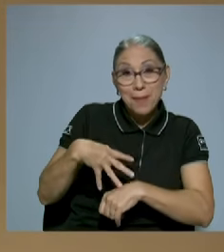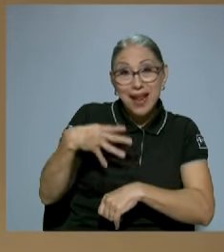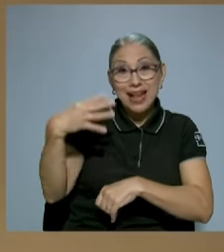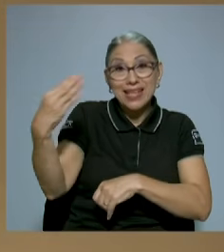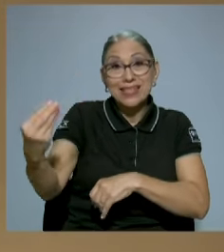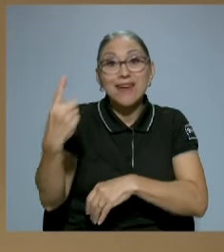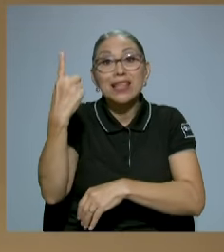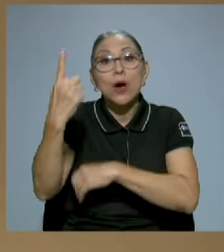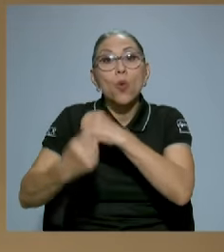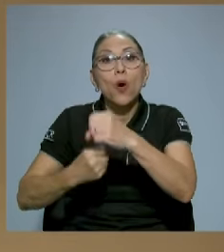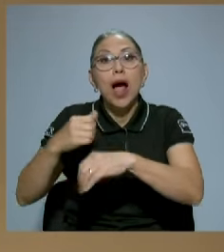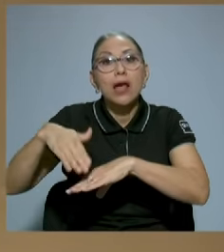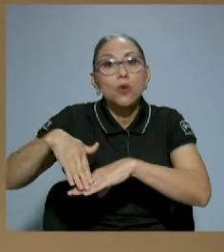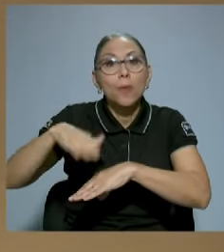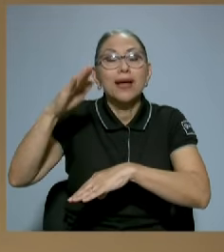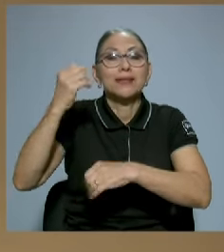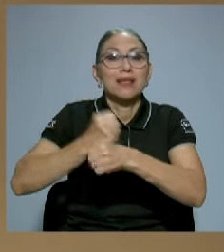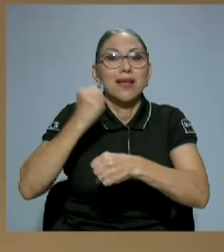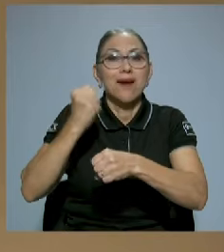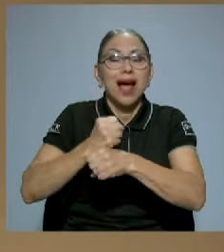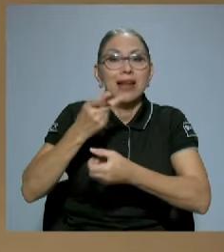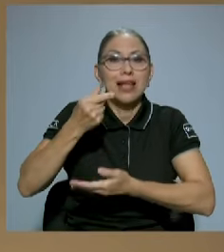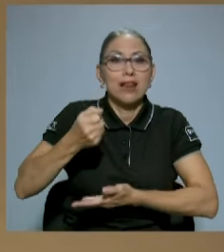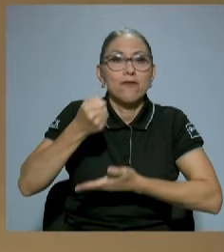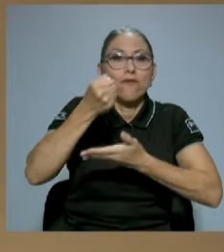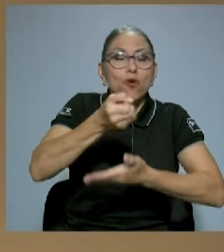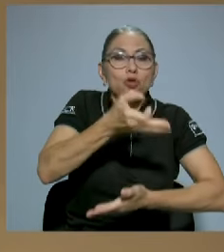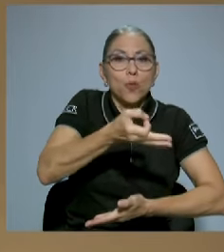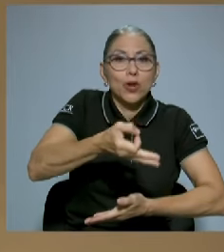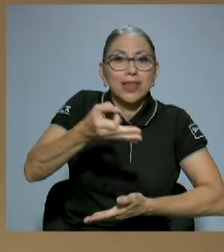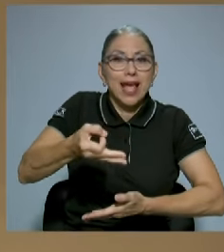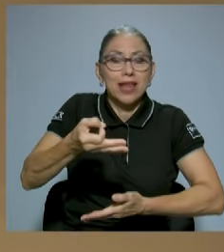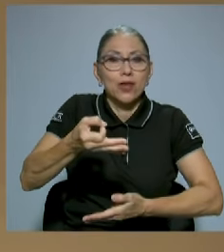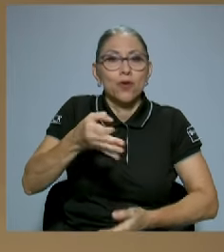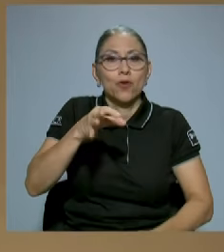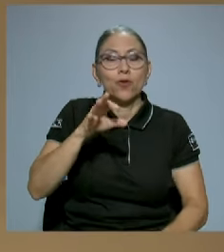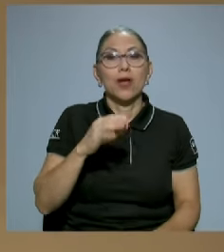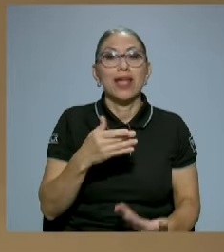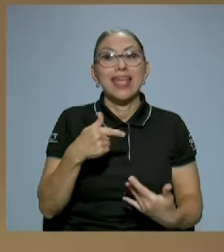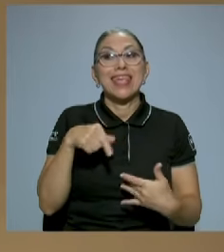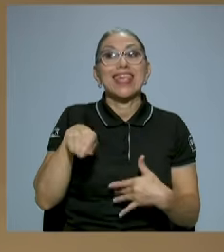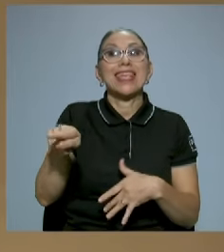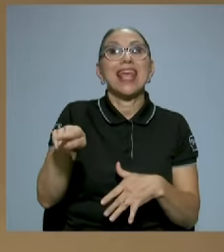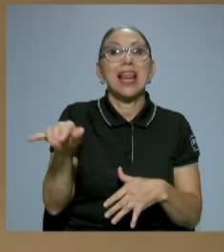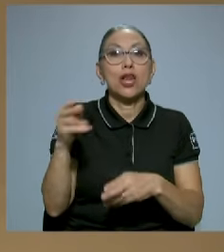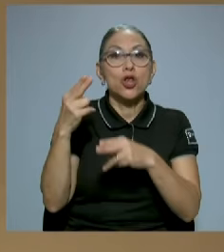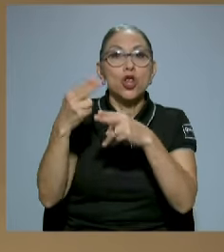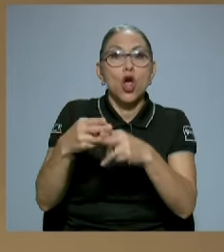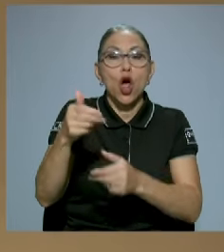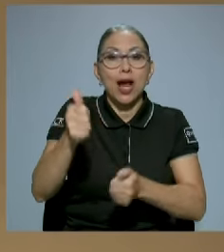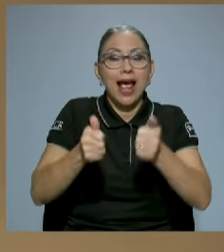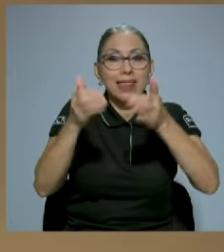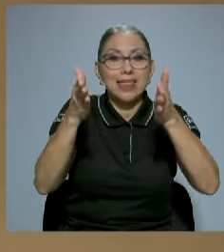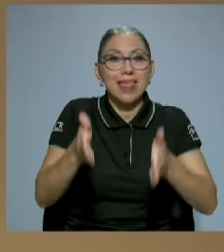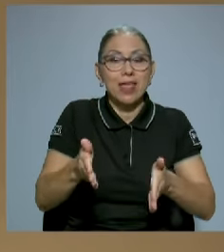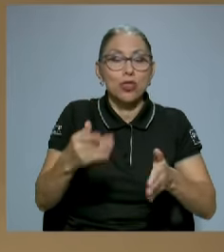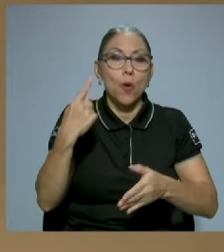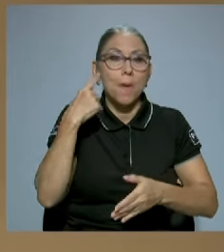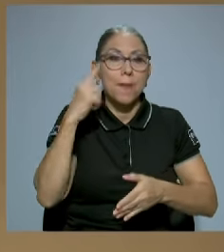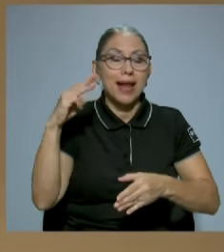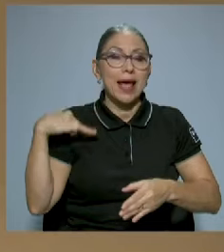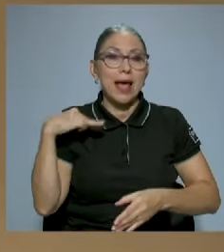Monetario. Y él estuvo candidateado para miembro del